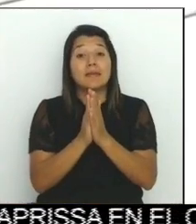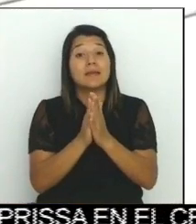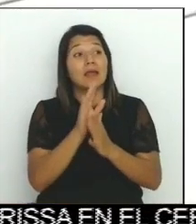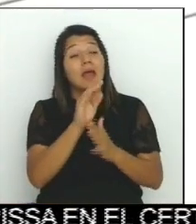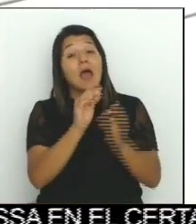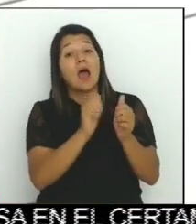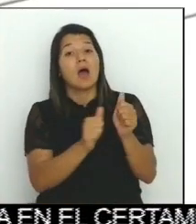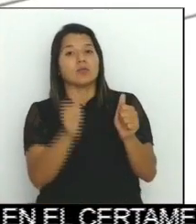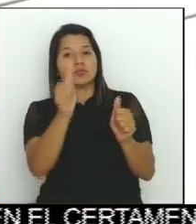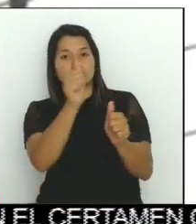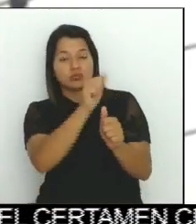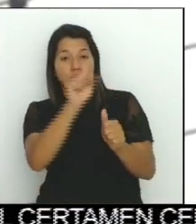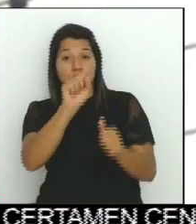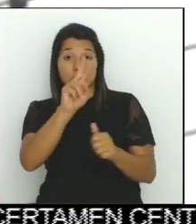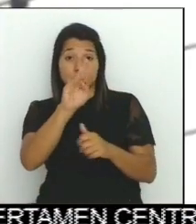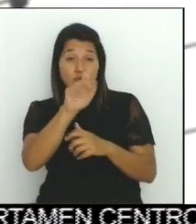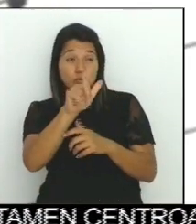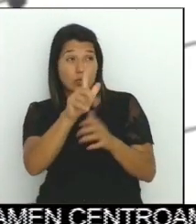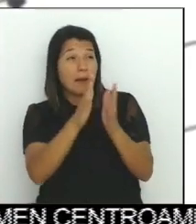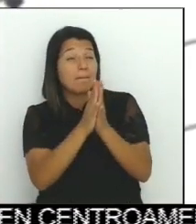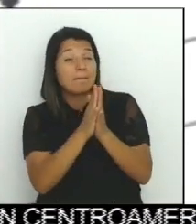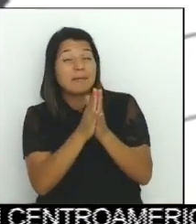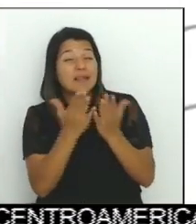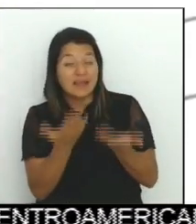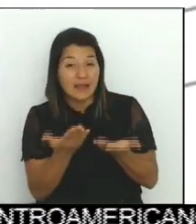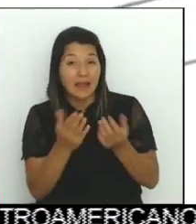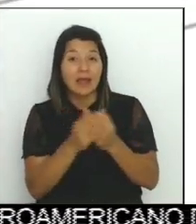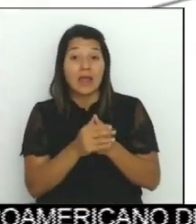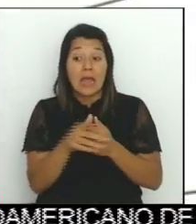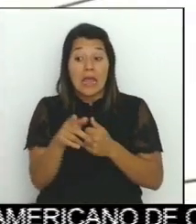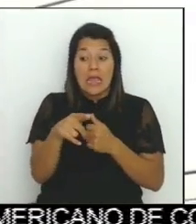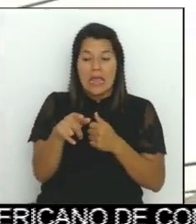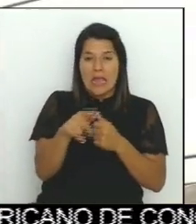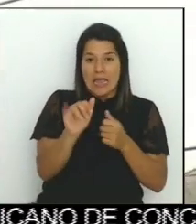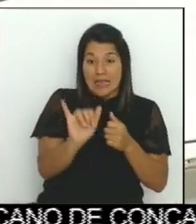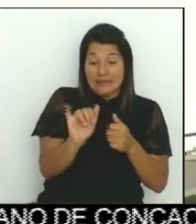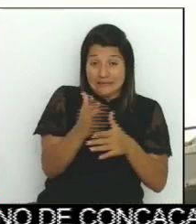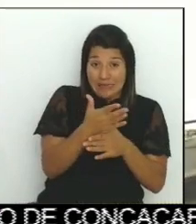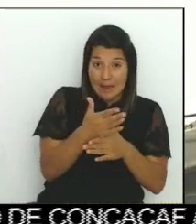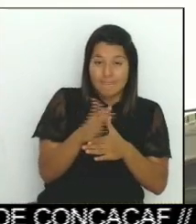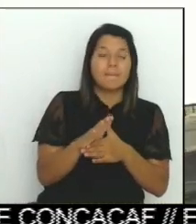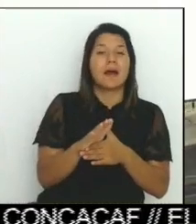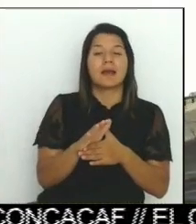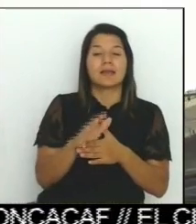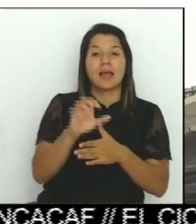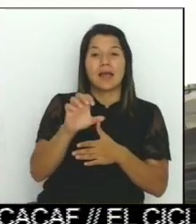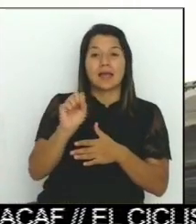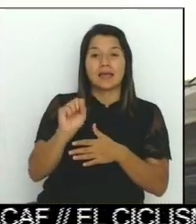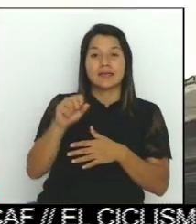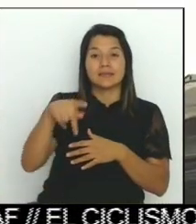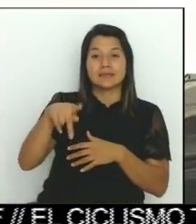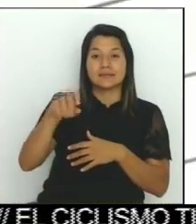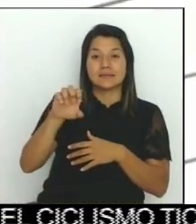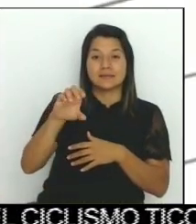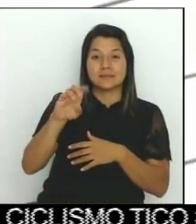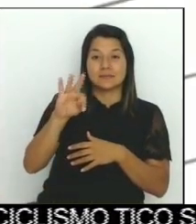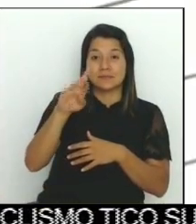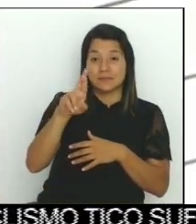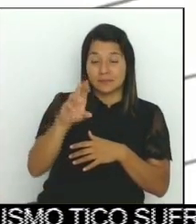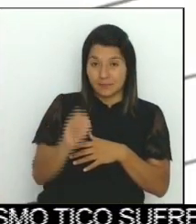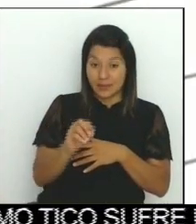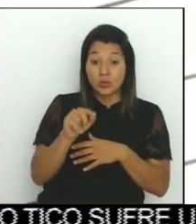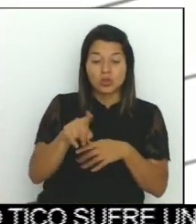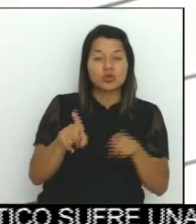SUTEL, que este segmento de espectro radioeléctrico en La Banda se sume a la oferta del concurso